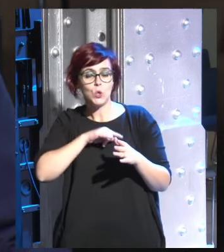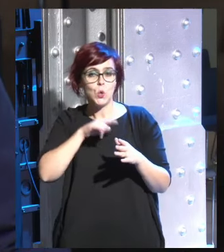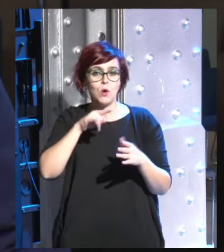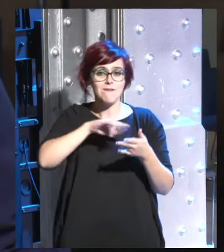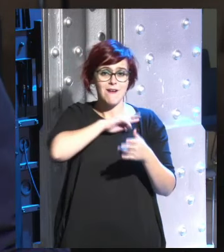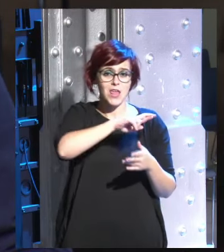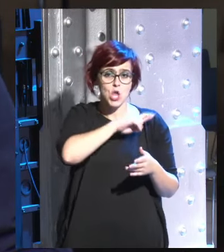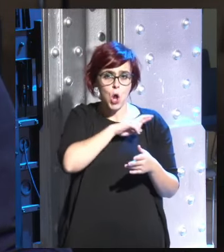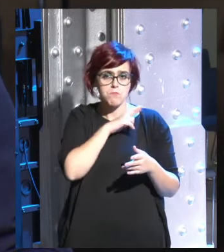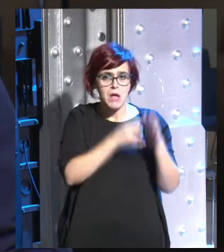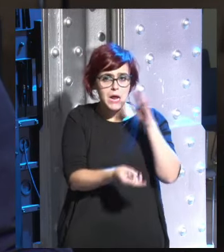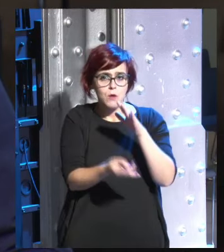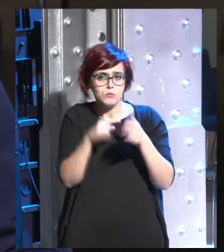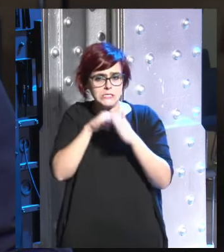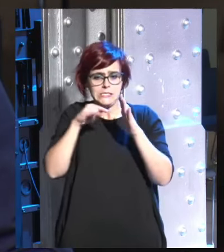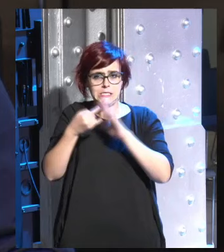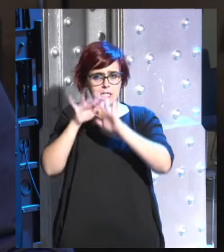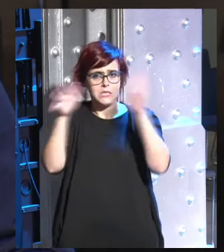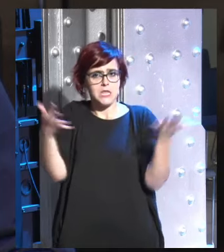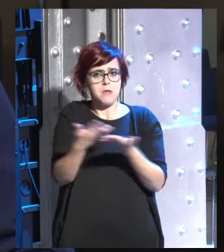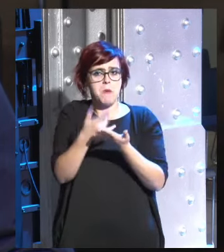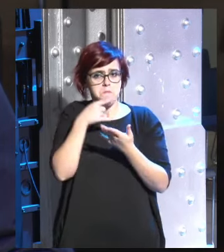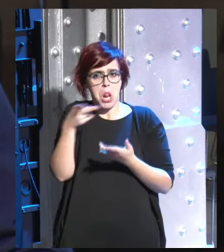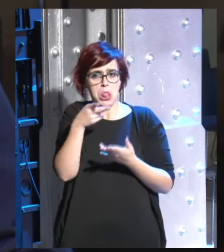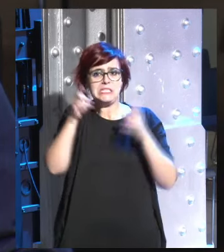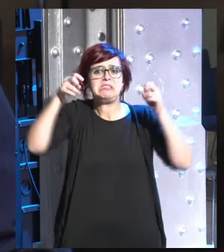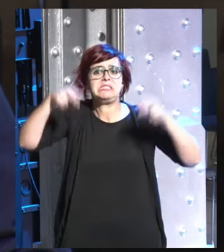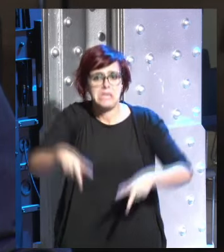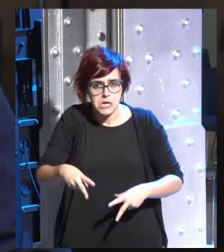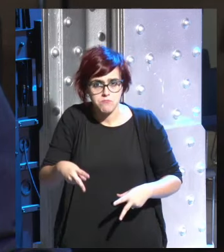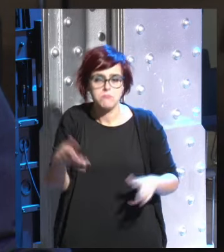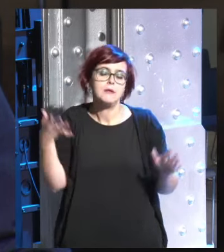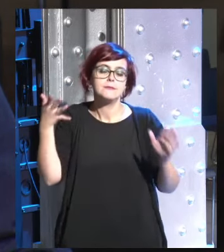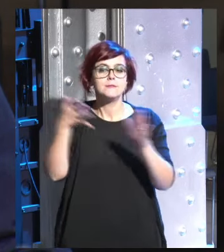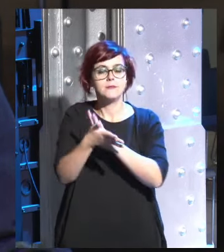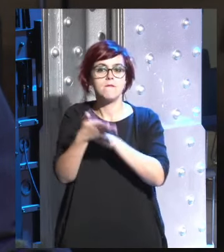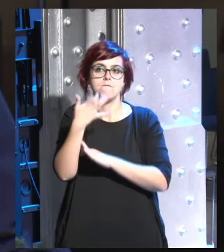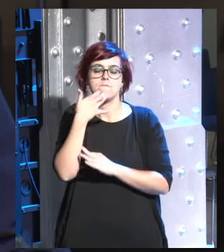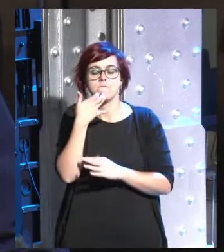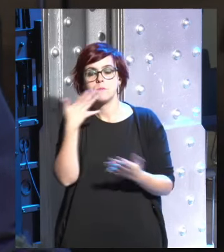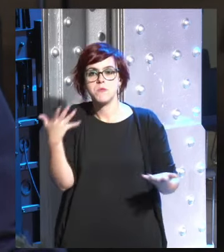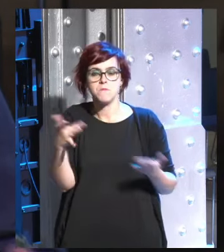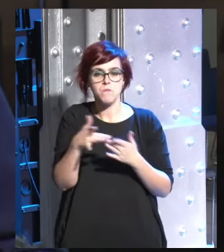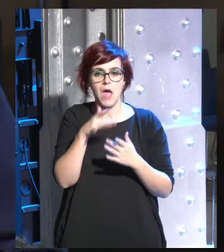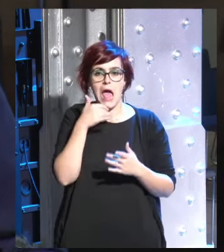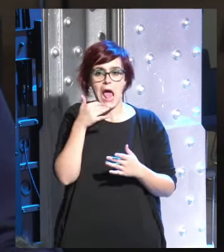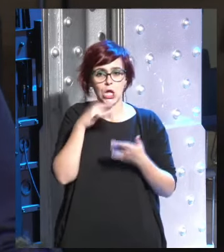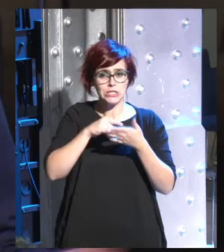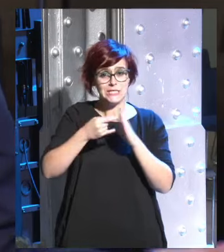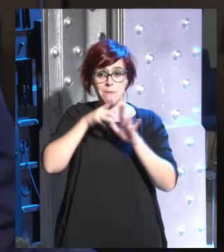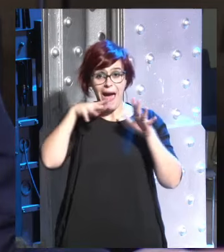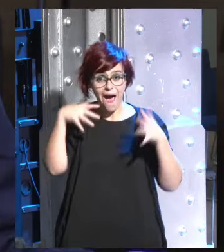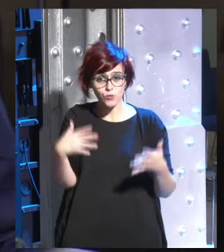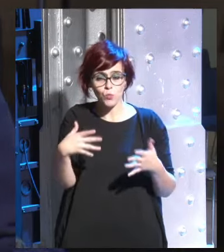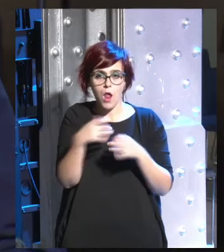lo cual no significa que tengamos que agarrarnos con dientes y brazos al sistema